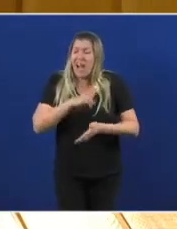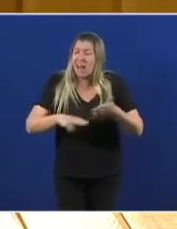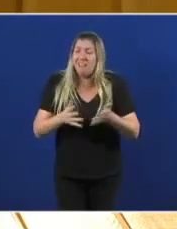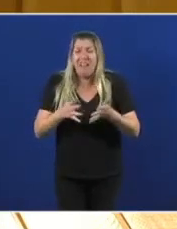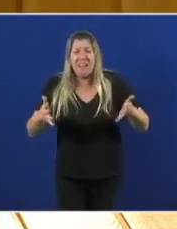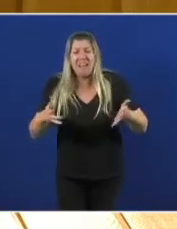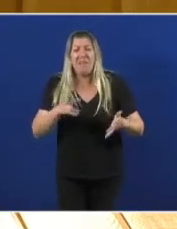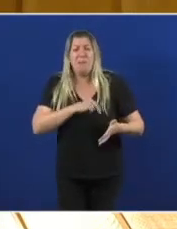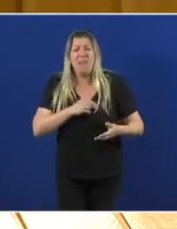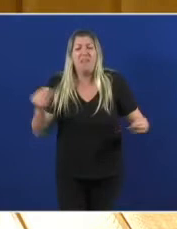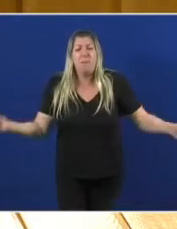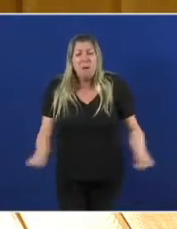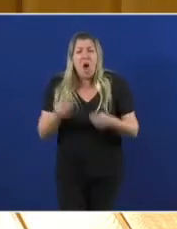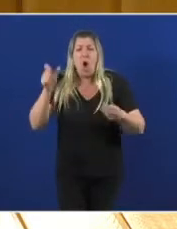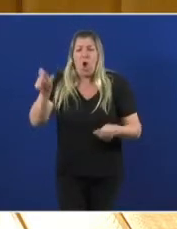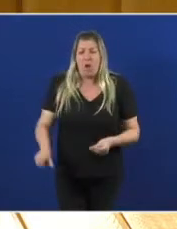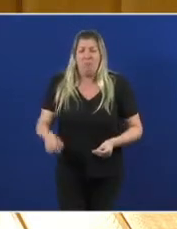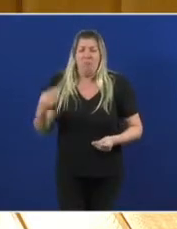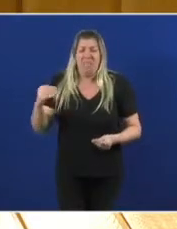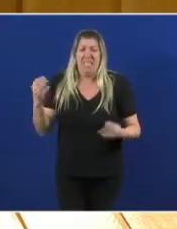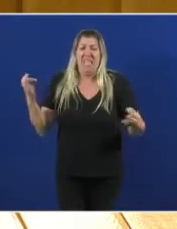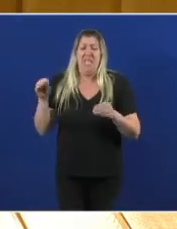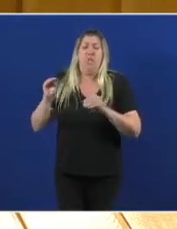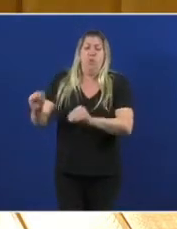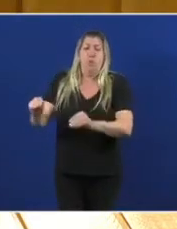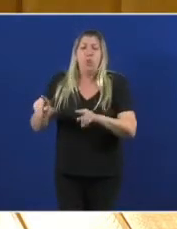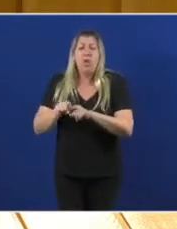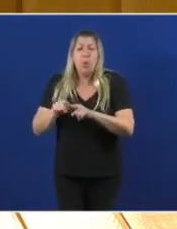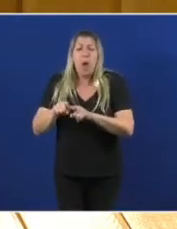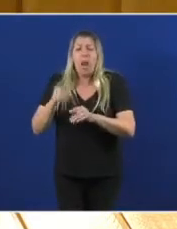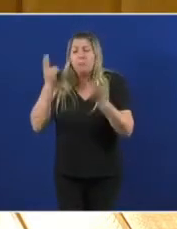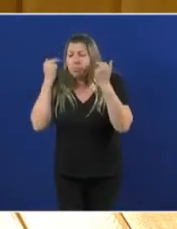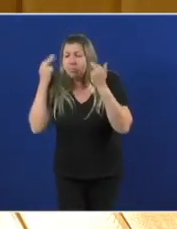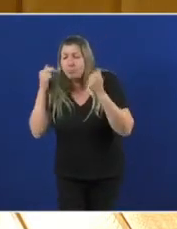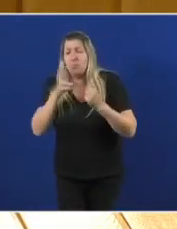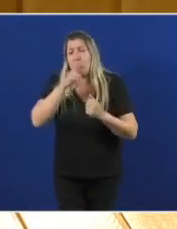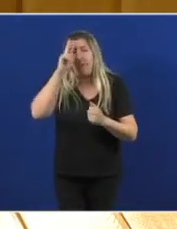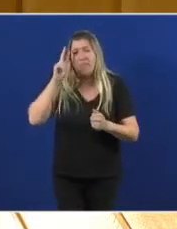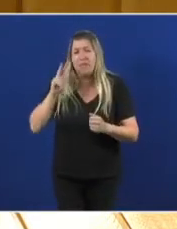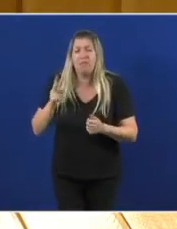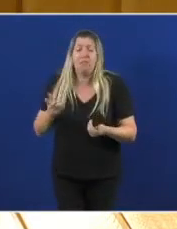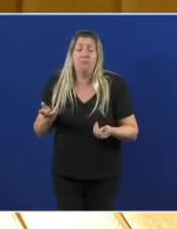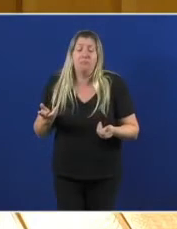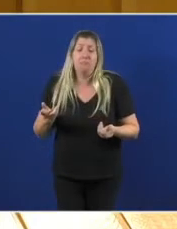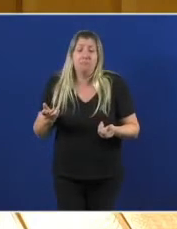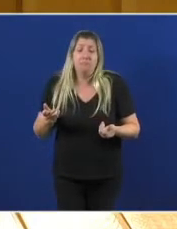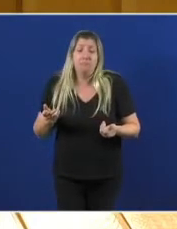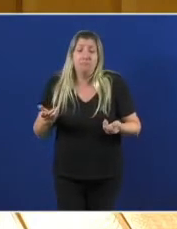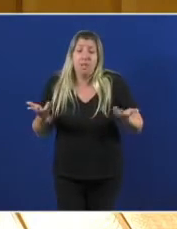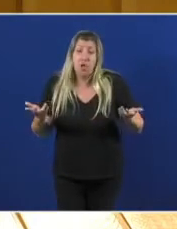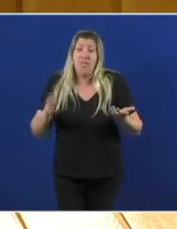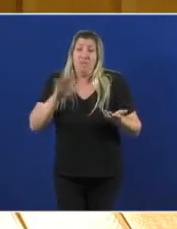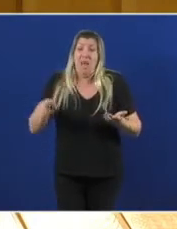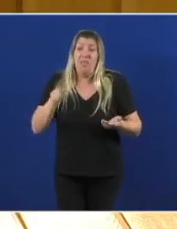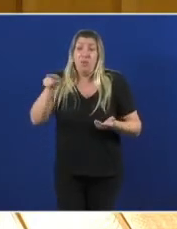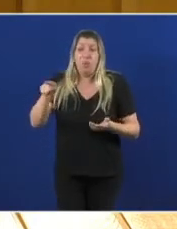máis que un presidente que se move entre a sumisión e a confrontación su visión e servilismo a Casado